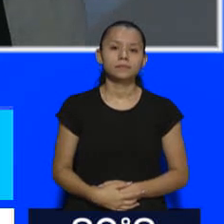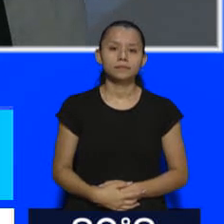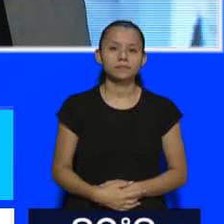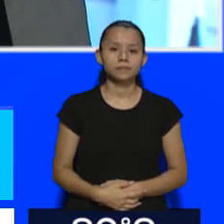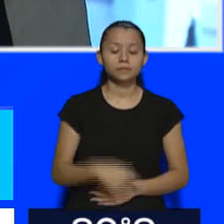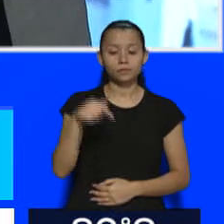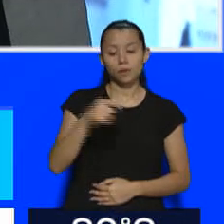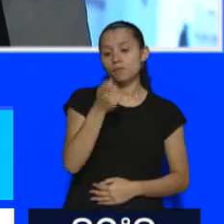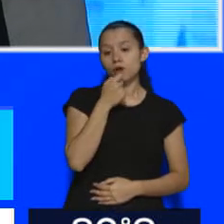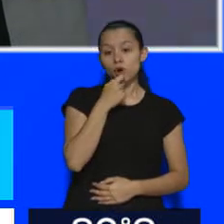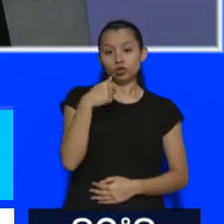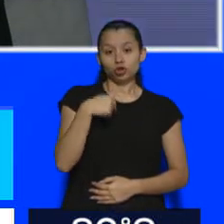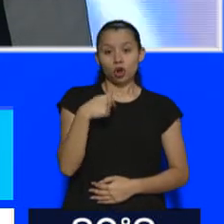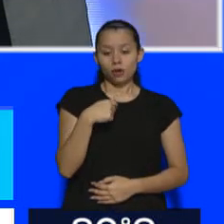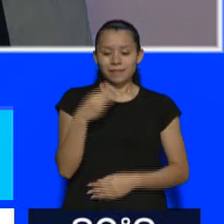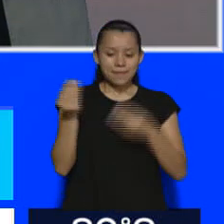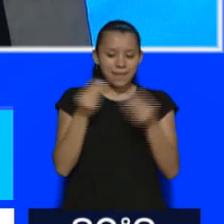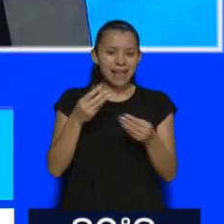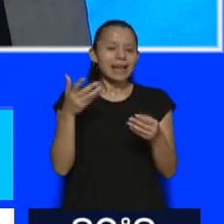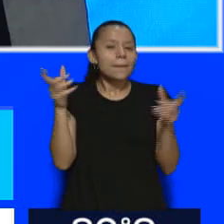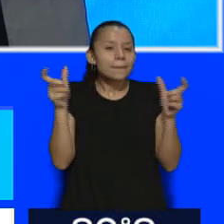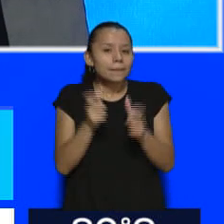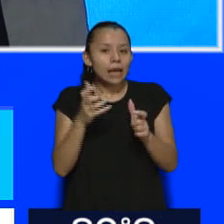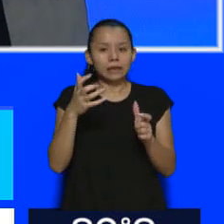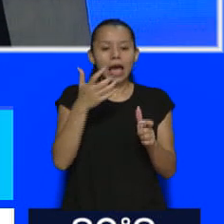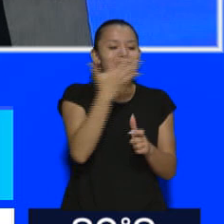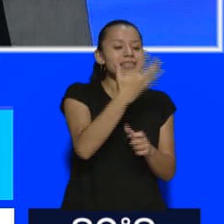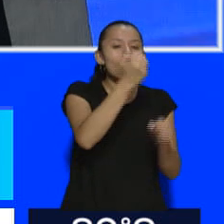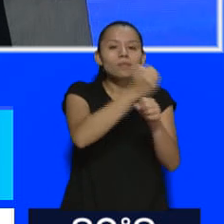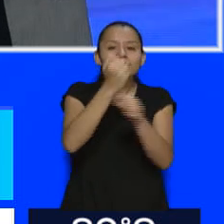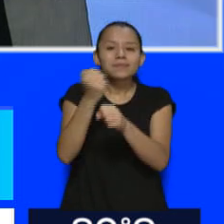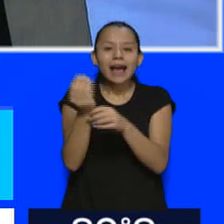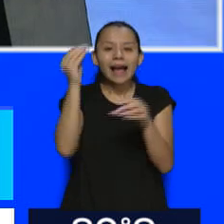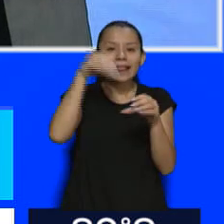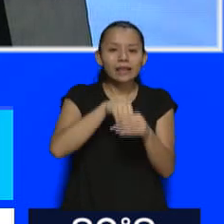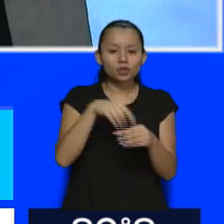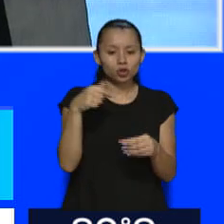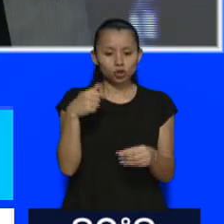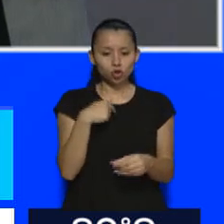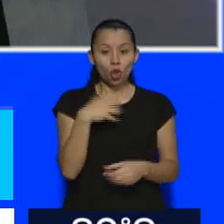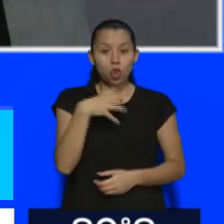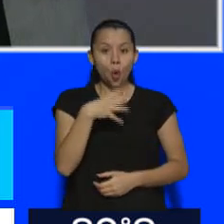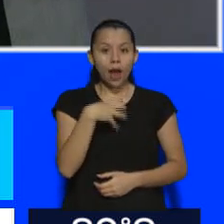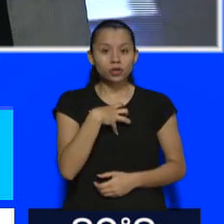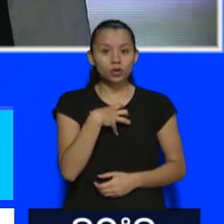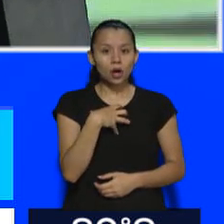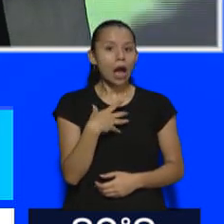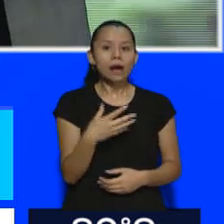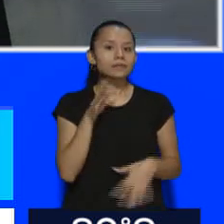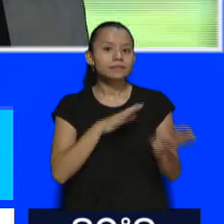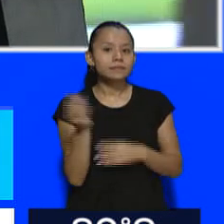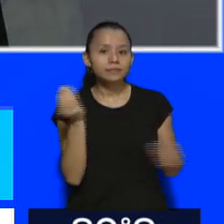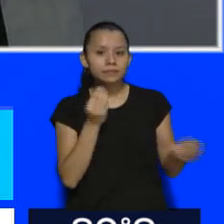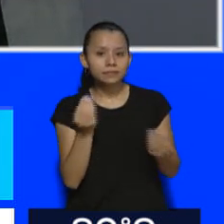yo soy dueño de una pyme, pequeñita, cinco empleados. Sí. Bajo, ¿qué me rijo? ¿Cuál es el amparo jurídico que